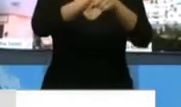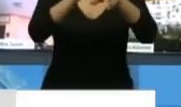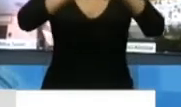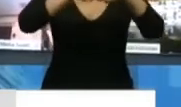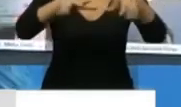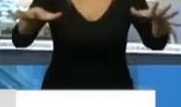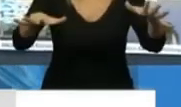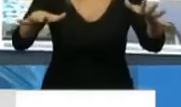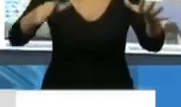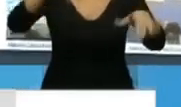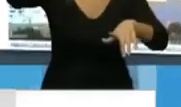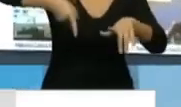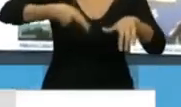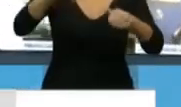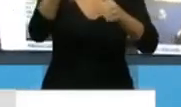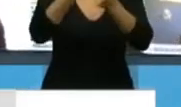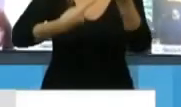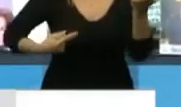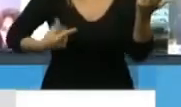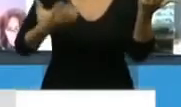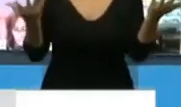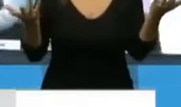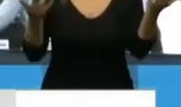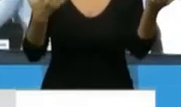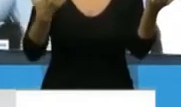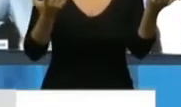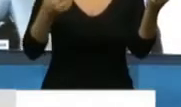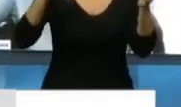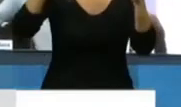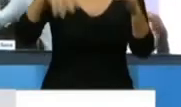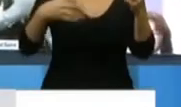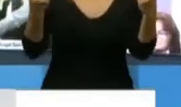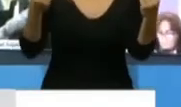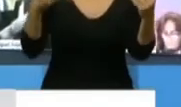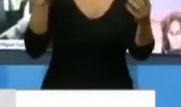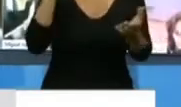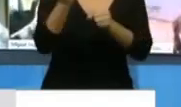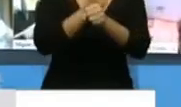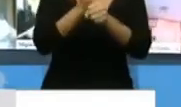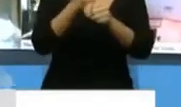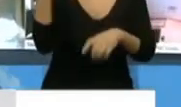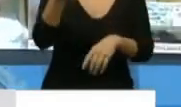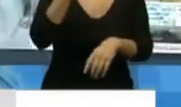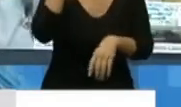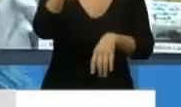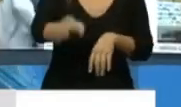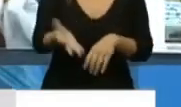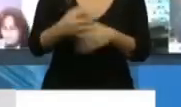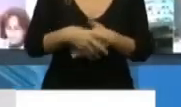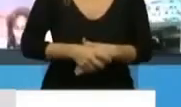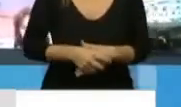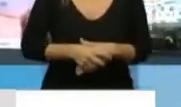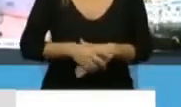consecuencias de alguna manera vinieron a reafirmar lo que muchos de nosotros siempre supimos y otros